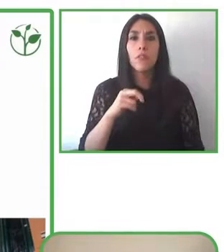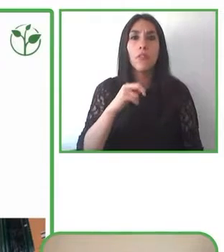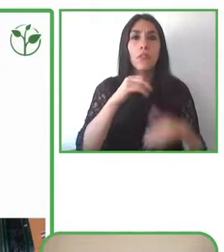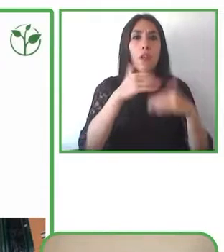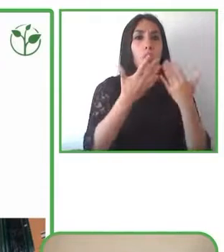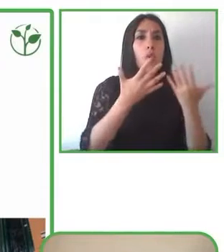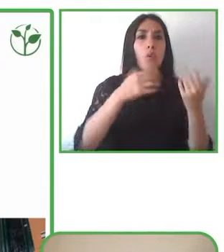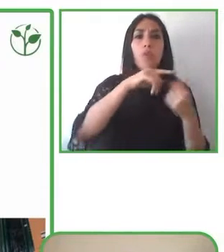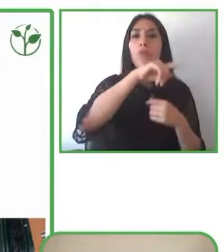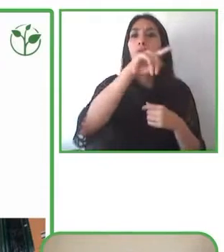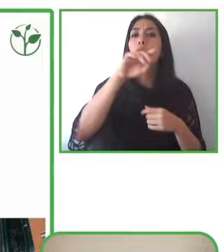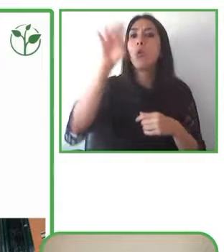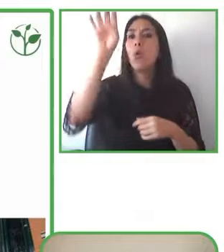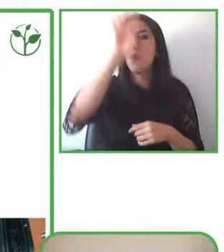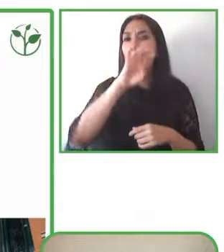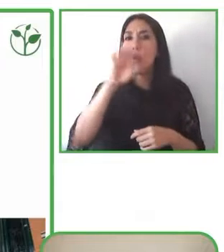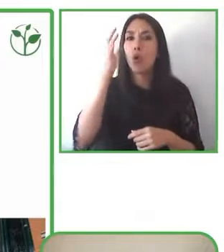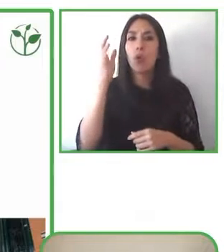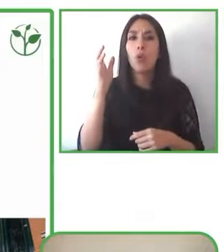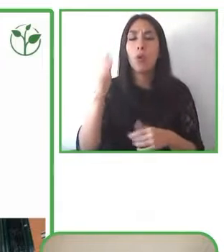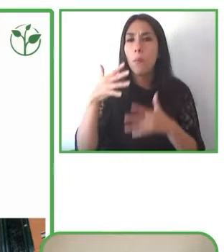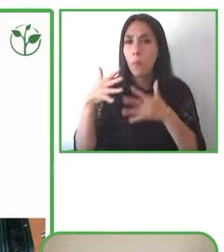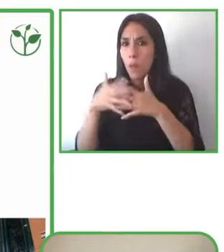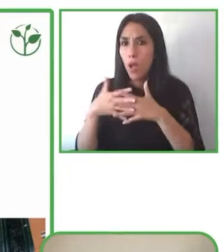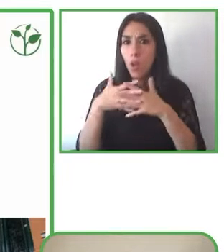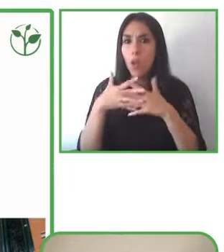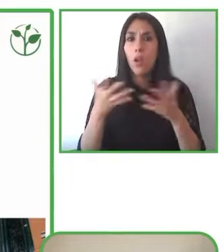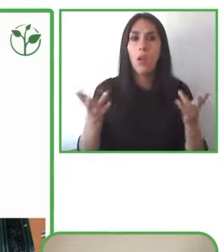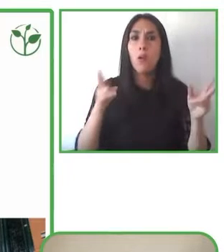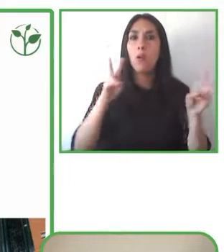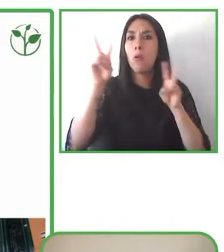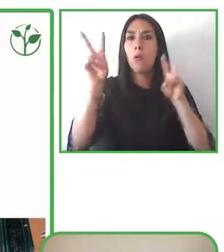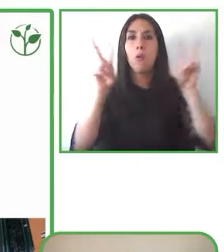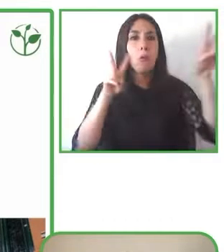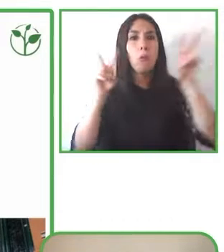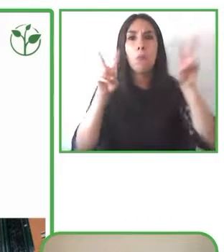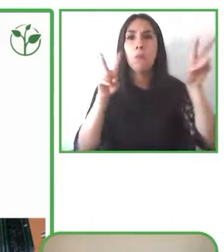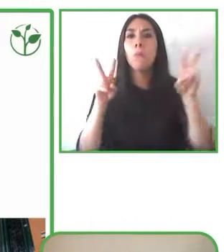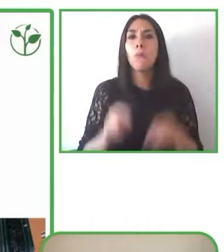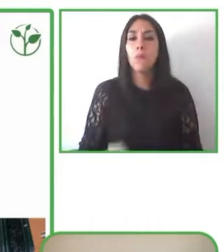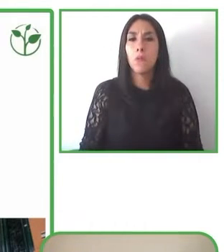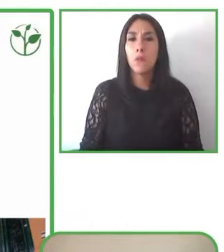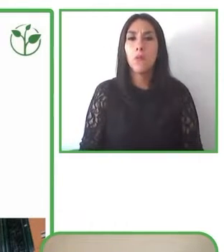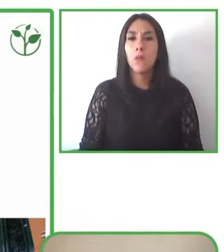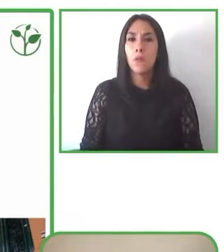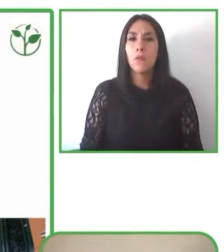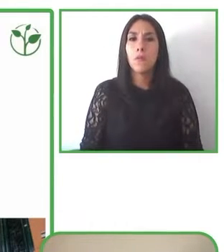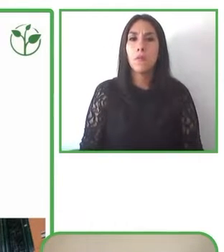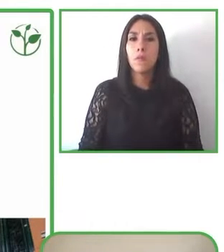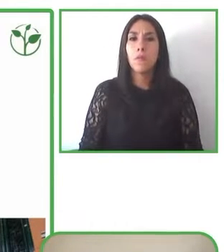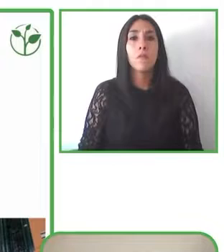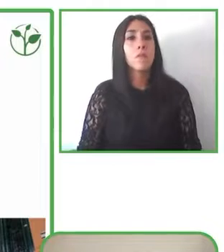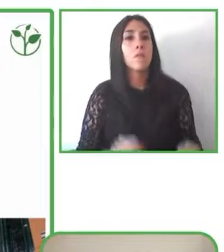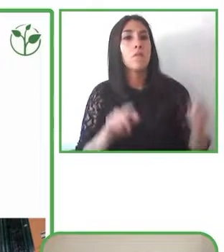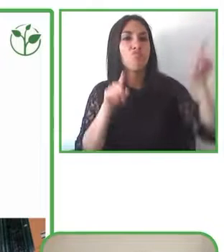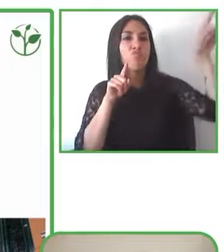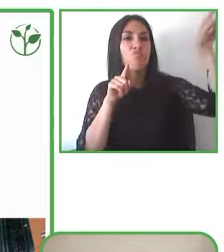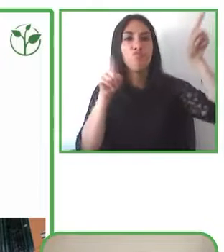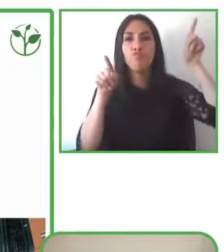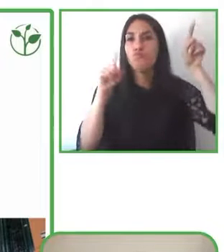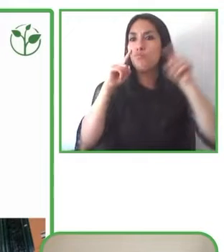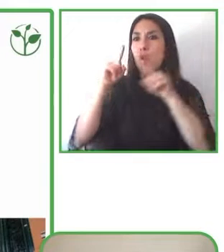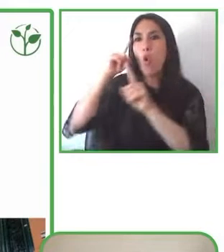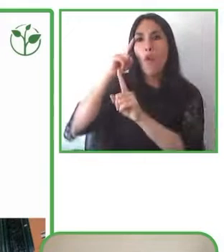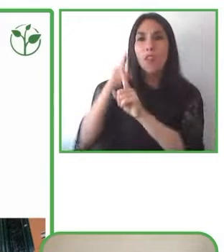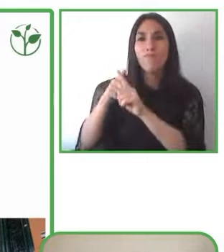y está muy bien pues tener un objetivo de hacer las cosas muy bien pero a veces hay que